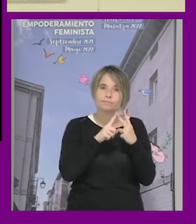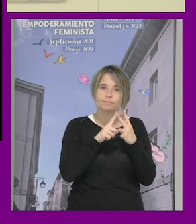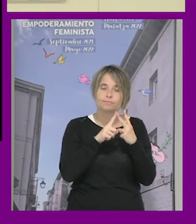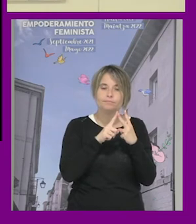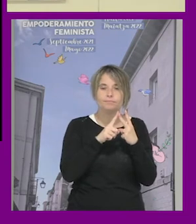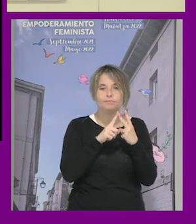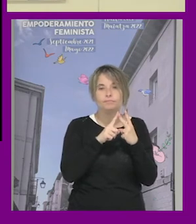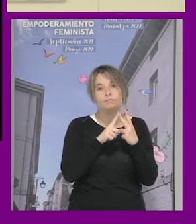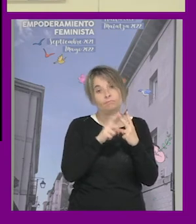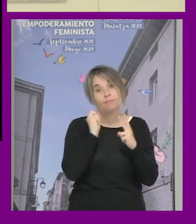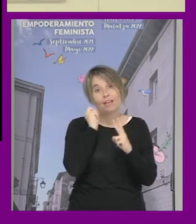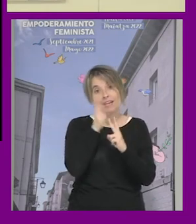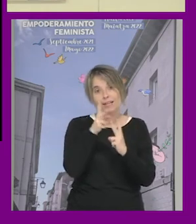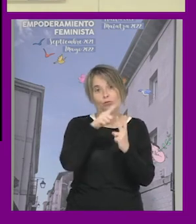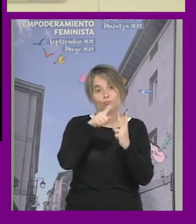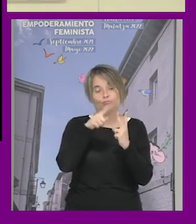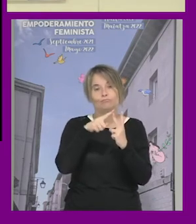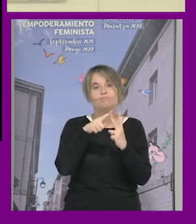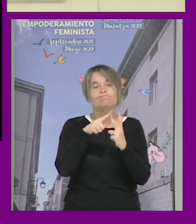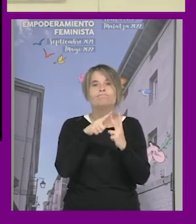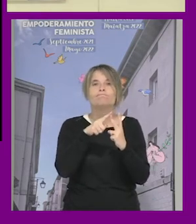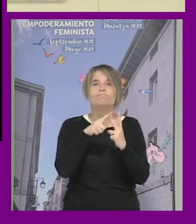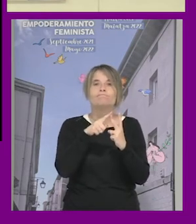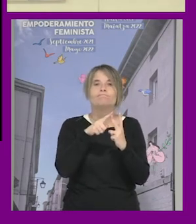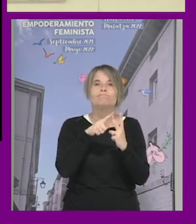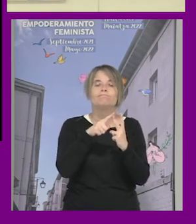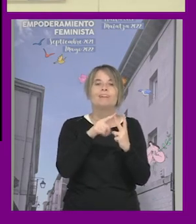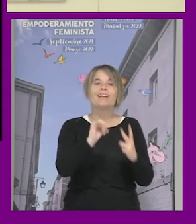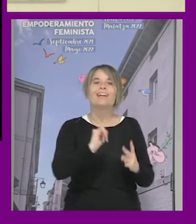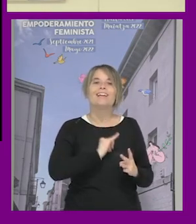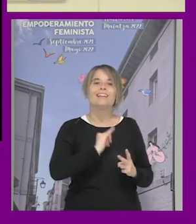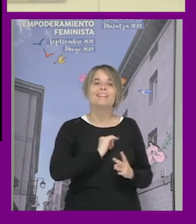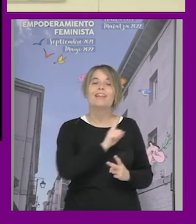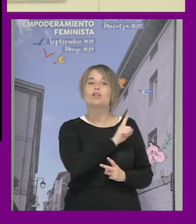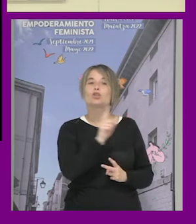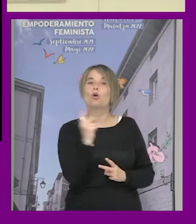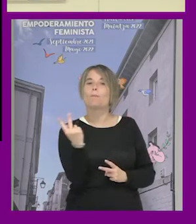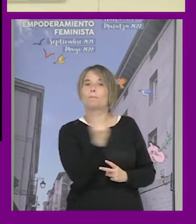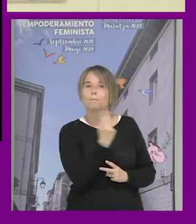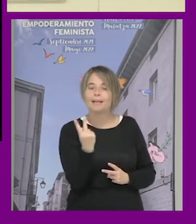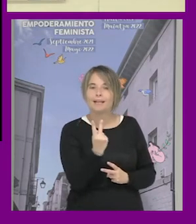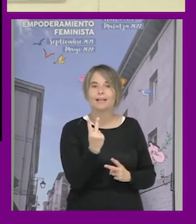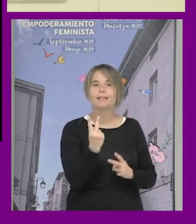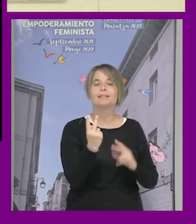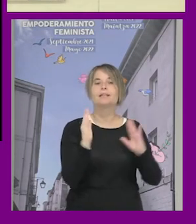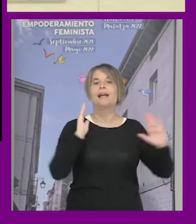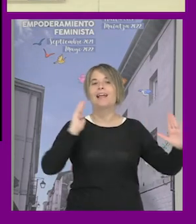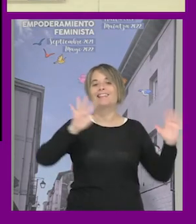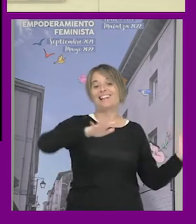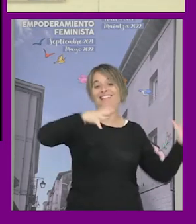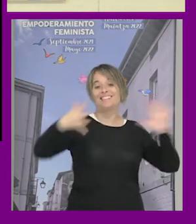creo que otro reto que tenemos en el acompañamiento es el tema de las identidades no binarias las transiciones no lineales